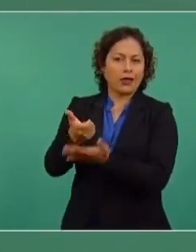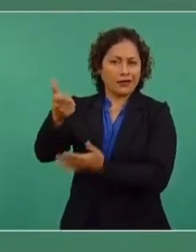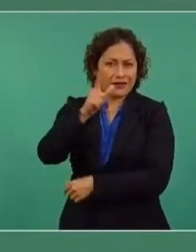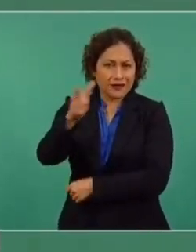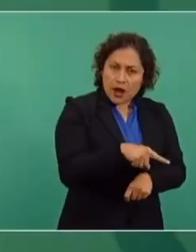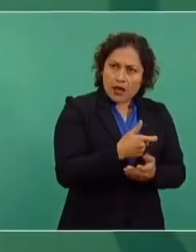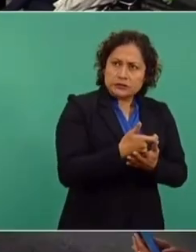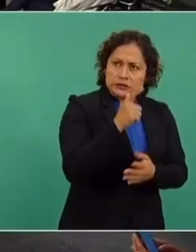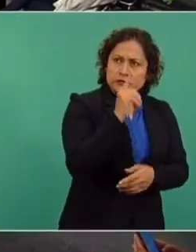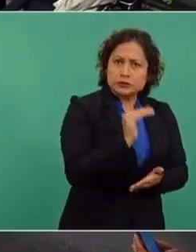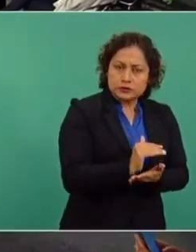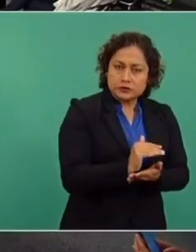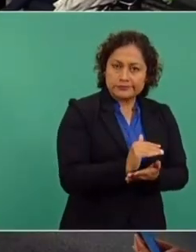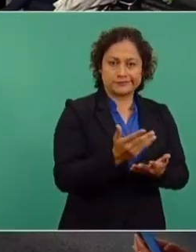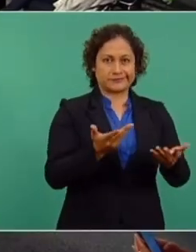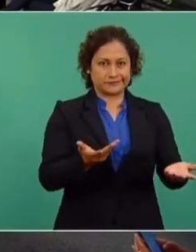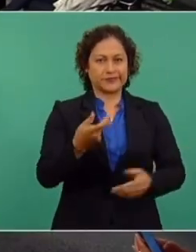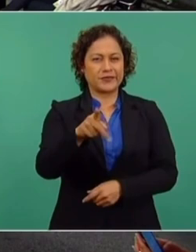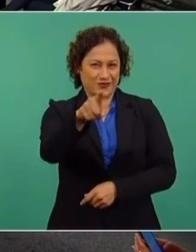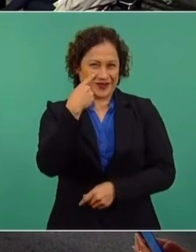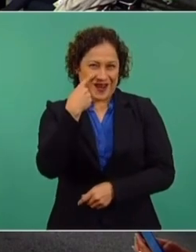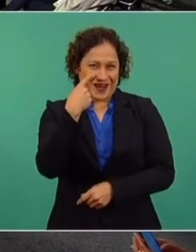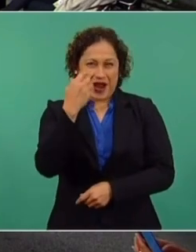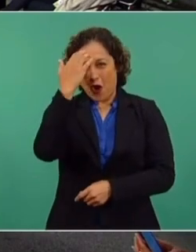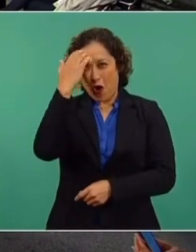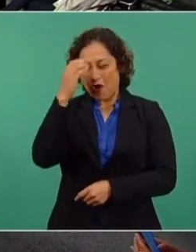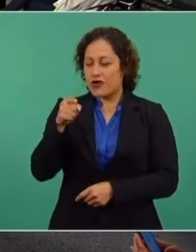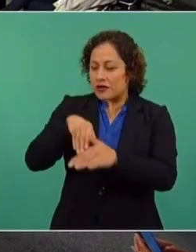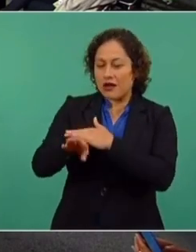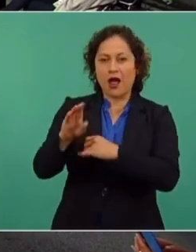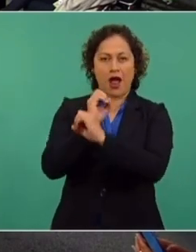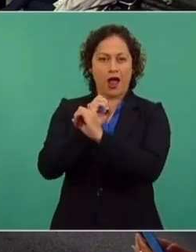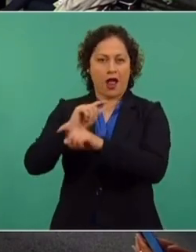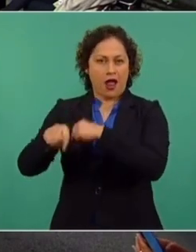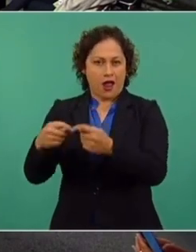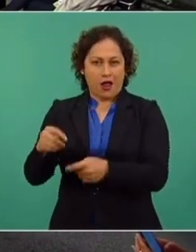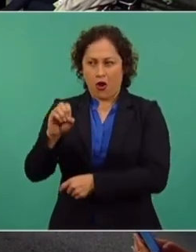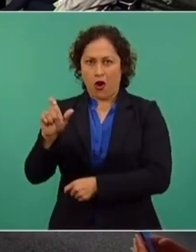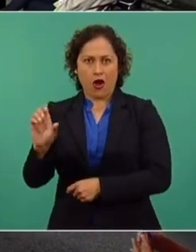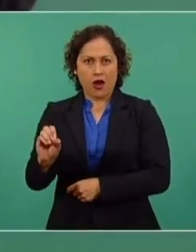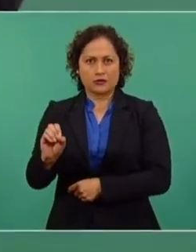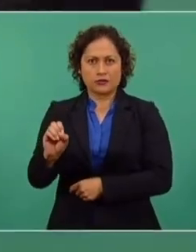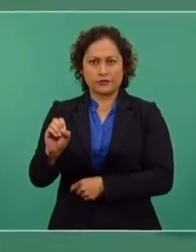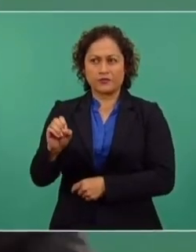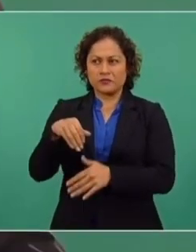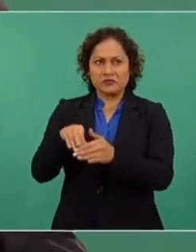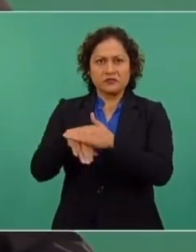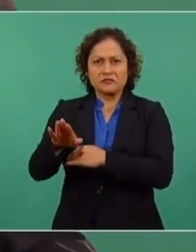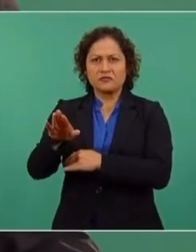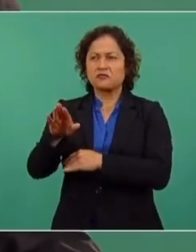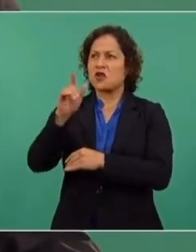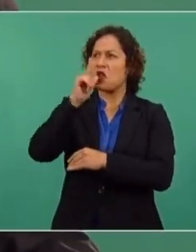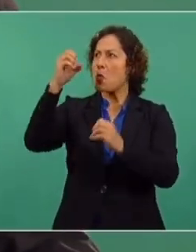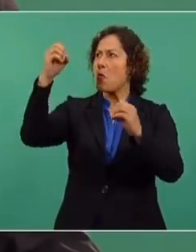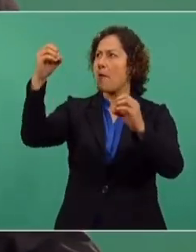apagada. En cambio, ustedes van a un Oxxo y aunque sea de noche, está todo iluminado.